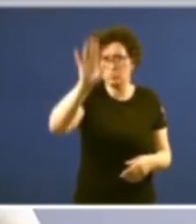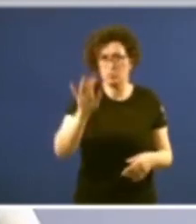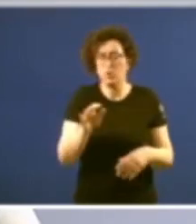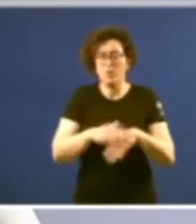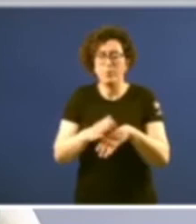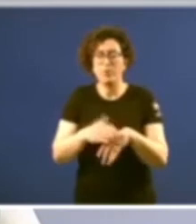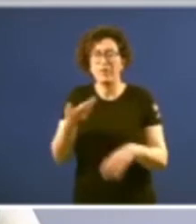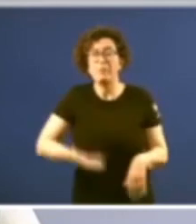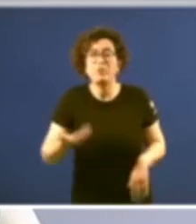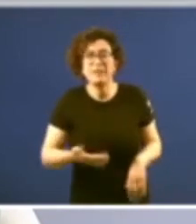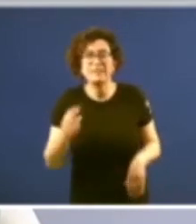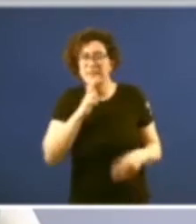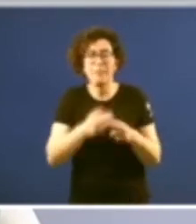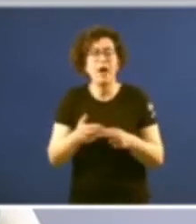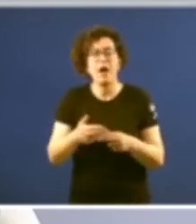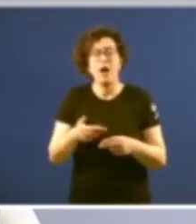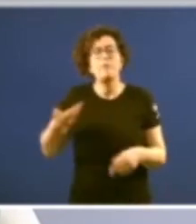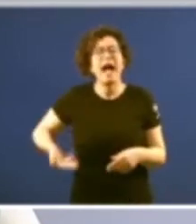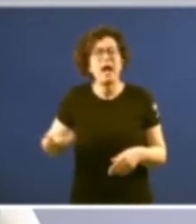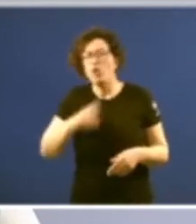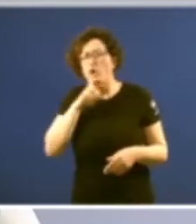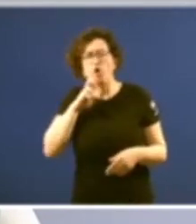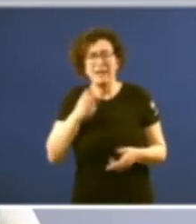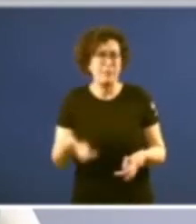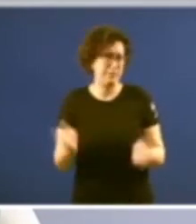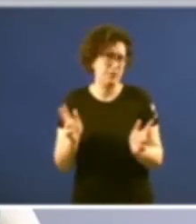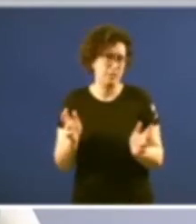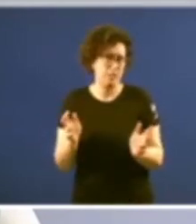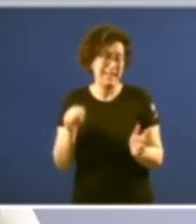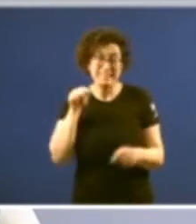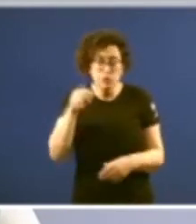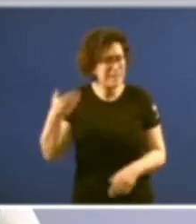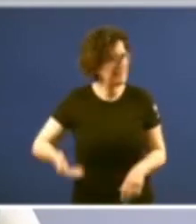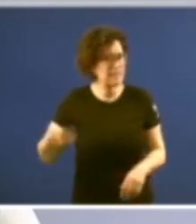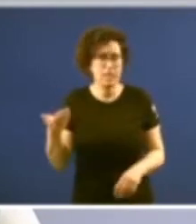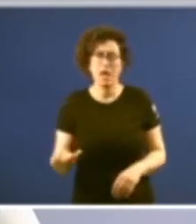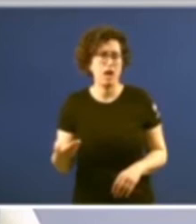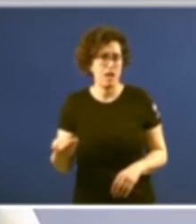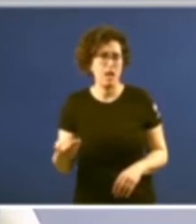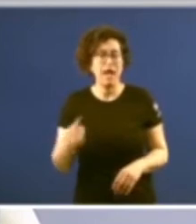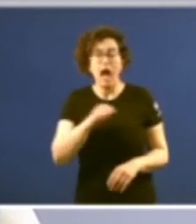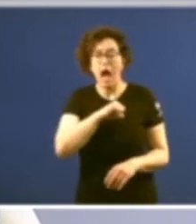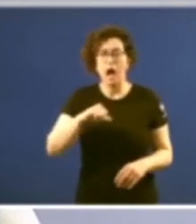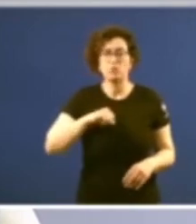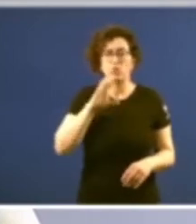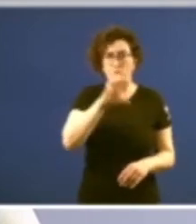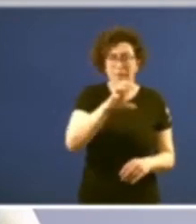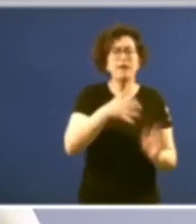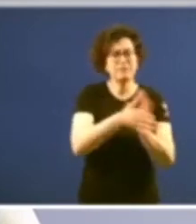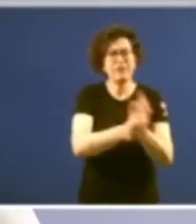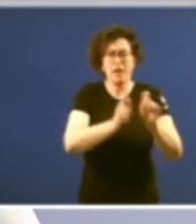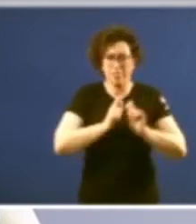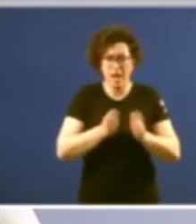fundamental que é o valor da liberdade e iso a mi me parece esencial autonomía suponía liberdade